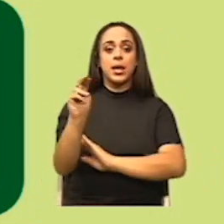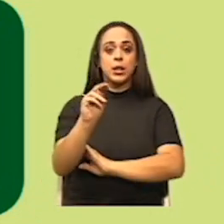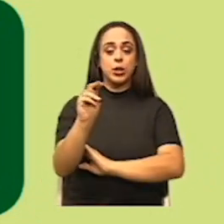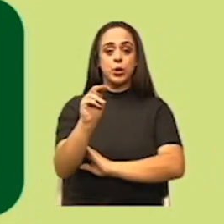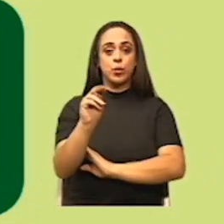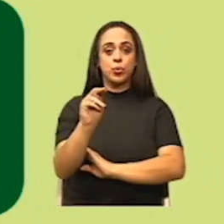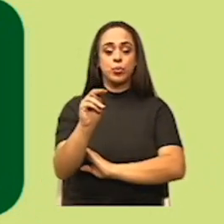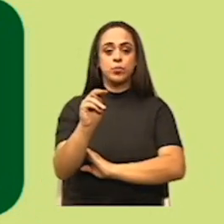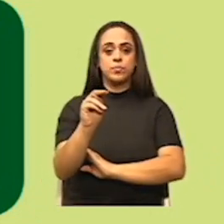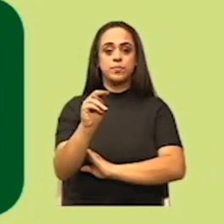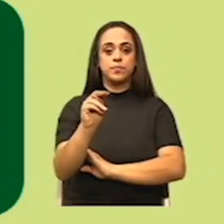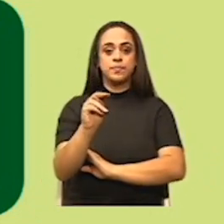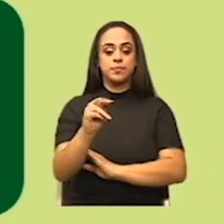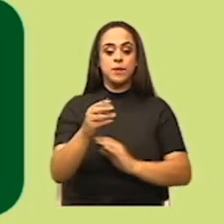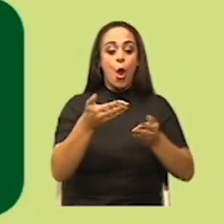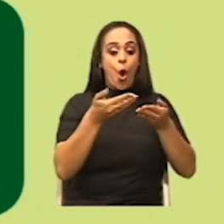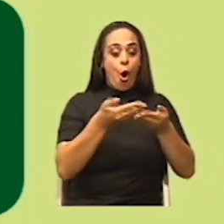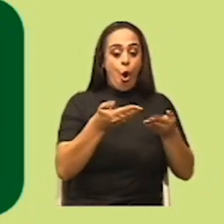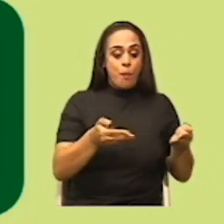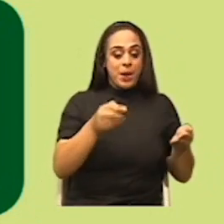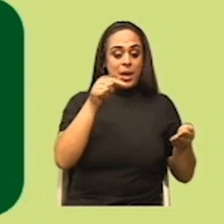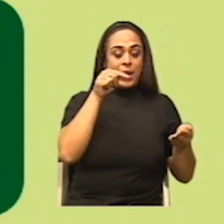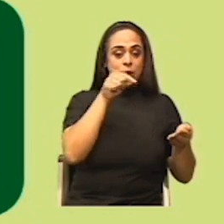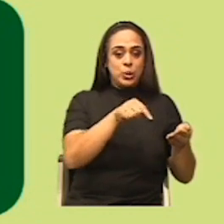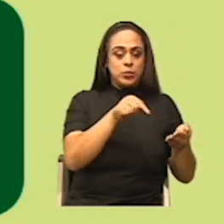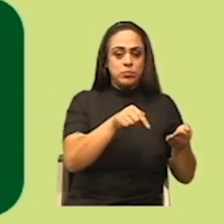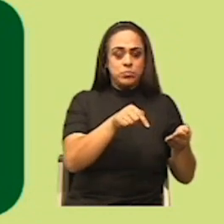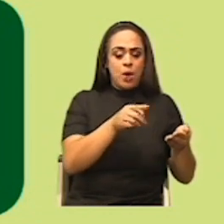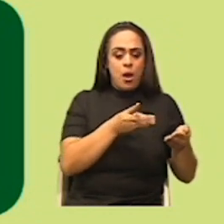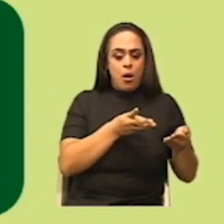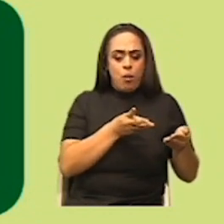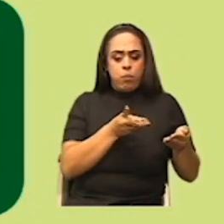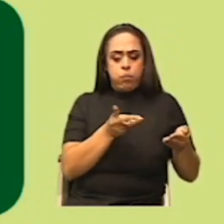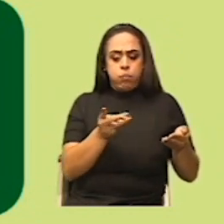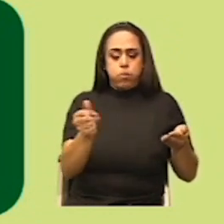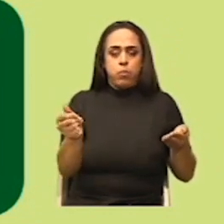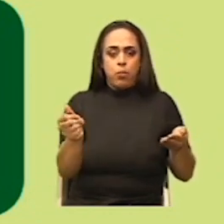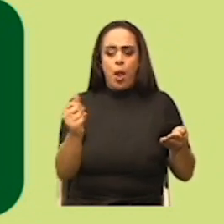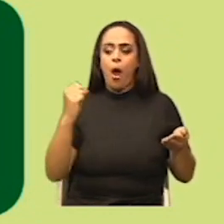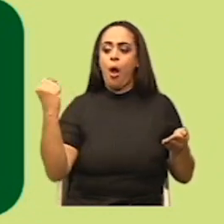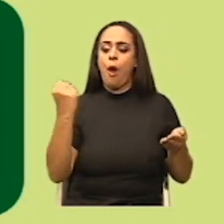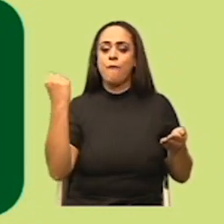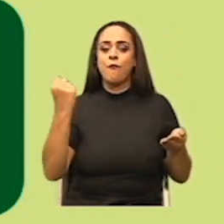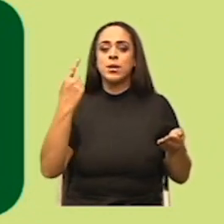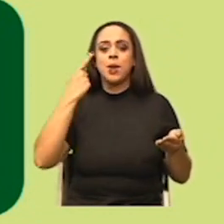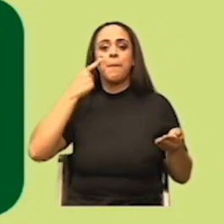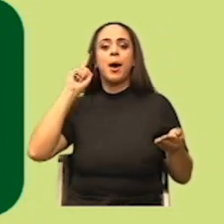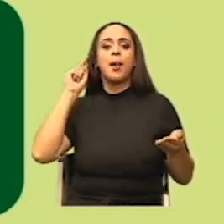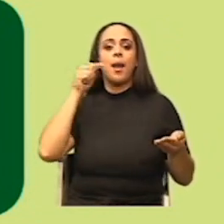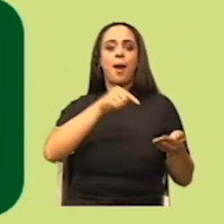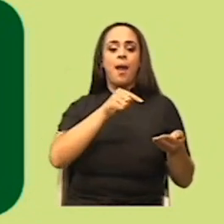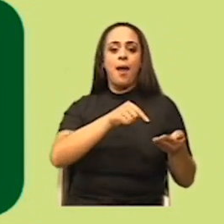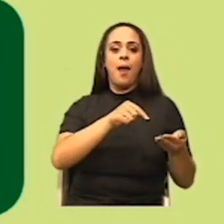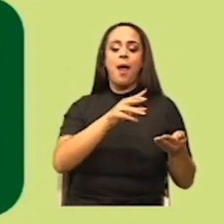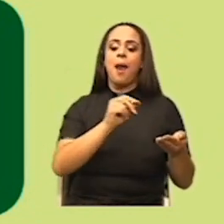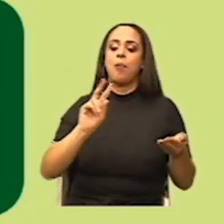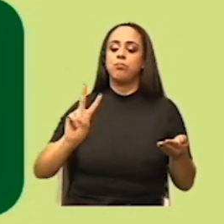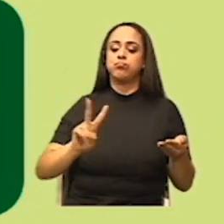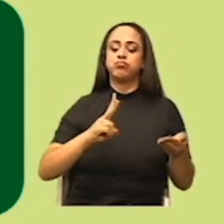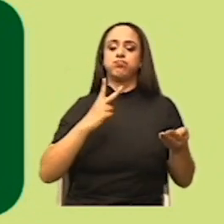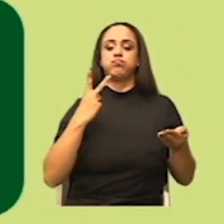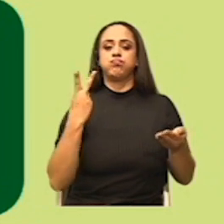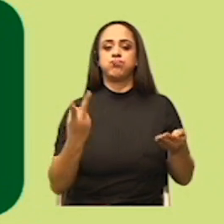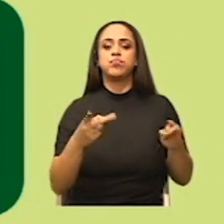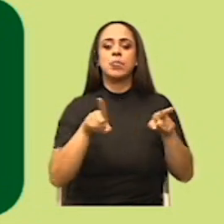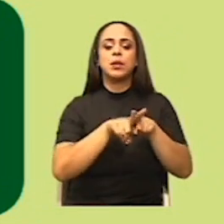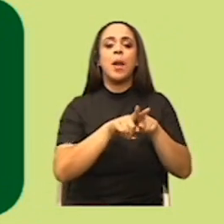aceleración de un objeto es directamente proporcional a la fuerza neta que actúa en él e inversamente proporcional a su